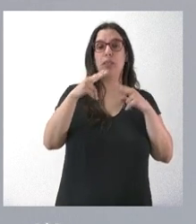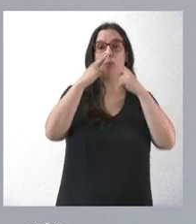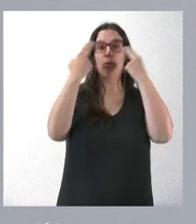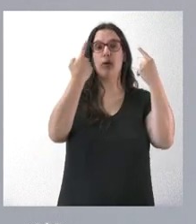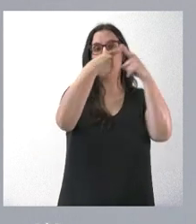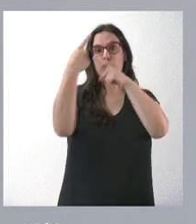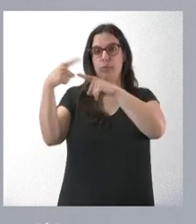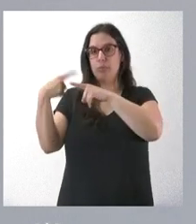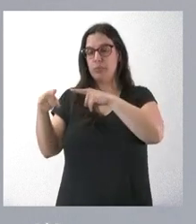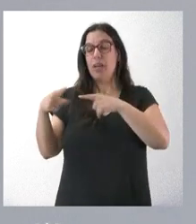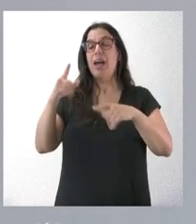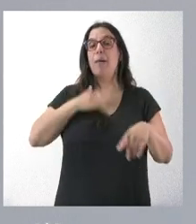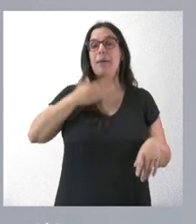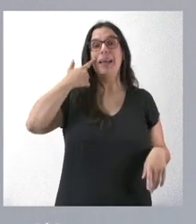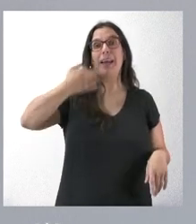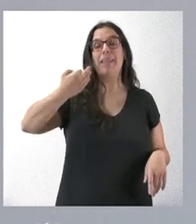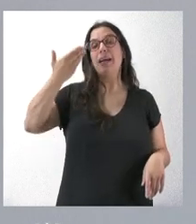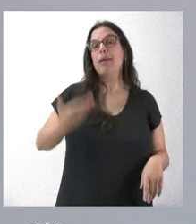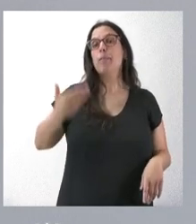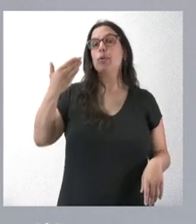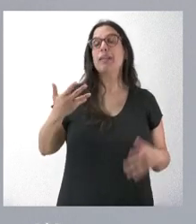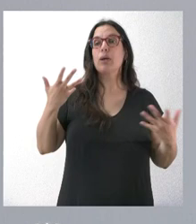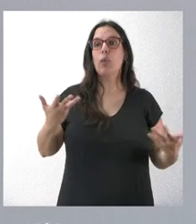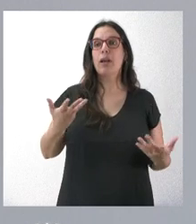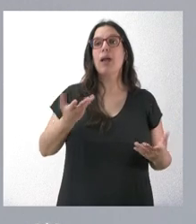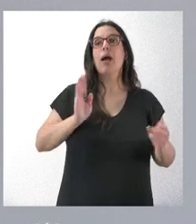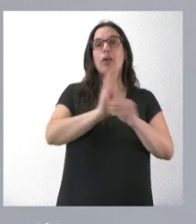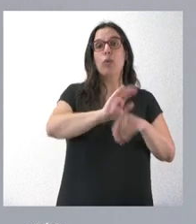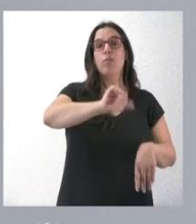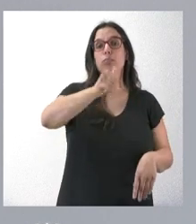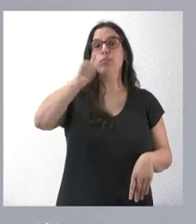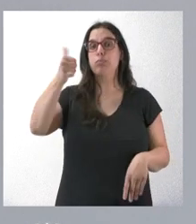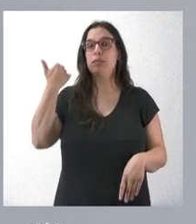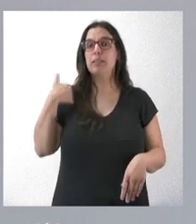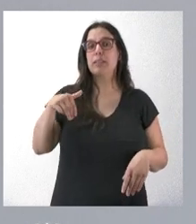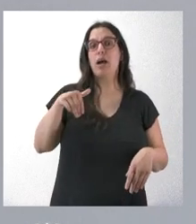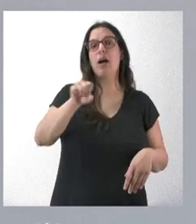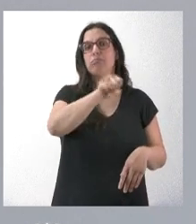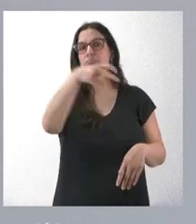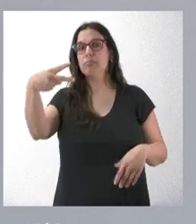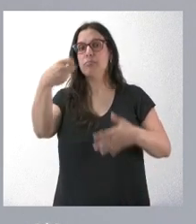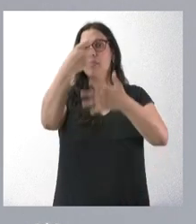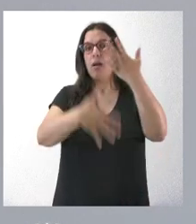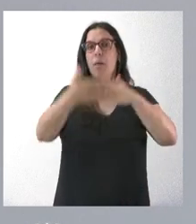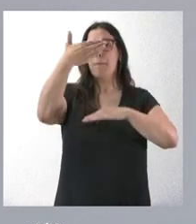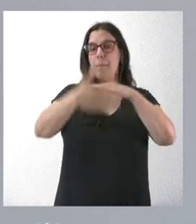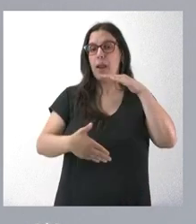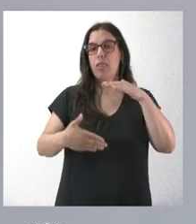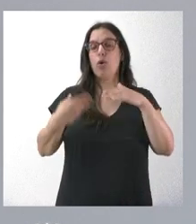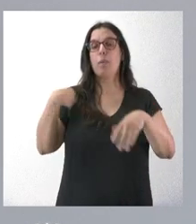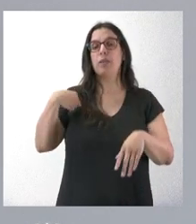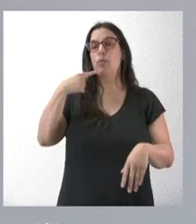importante en este caso que me parece es que se resuelvan estas ayudas y que se hayan resuelto en este plazo que ha comentado